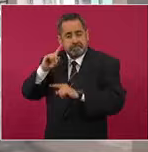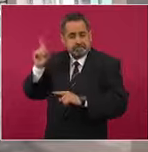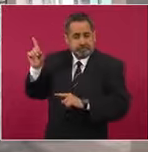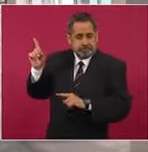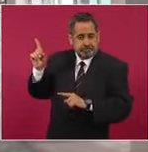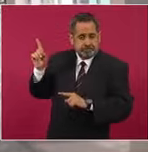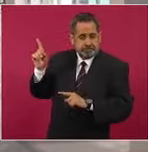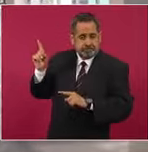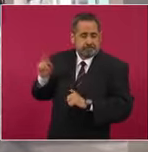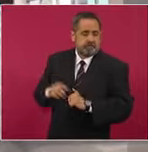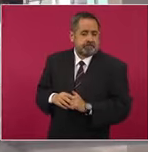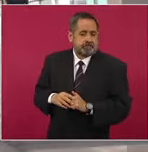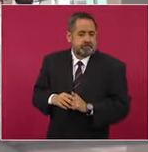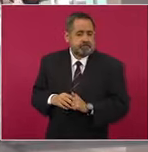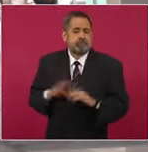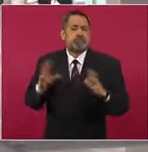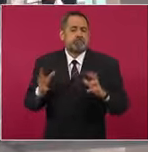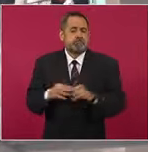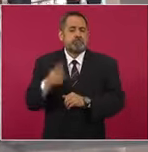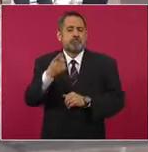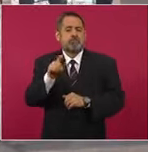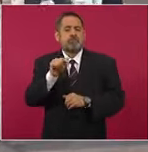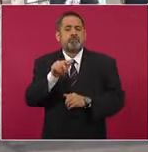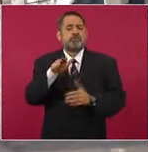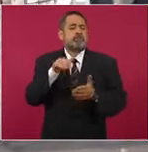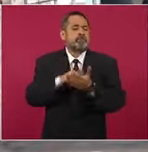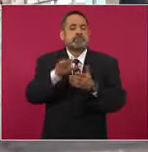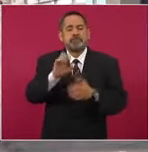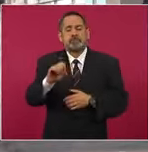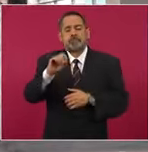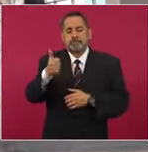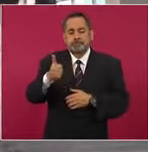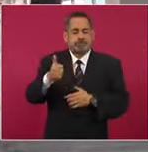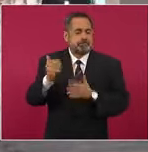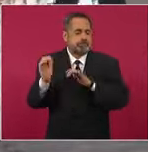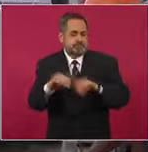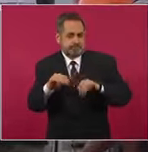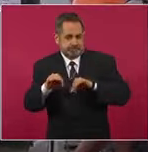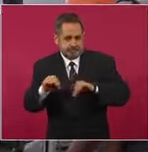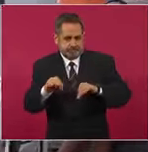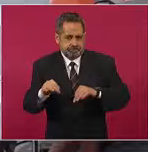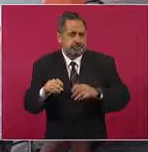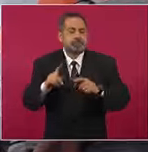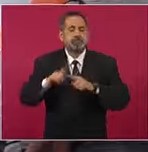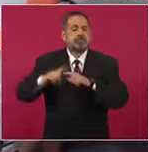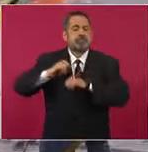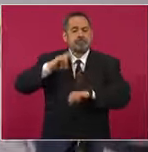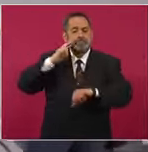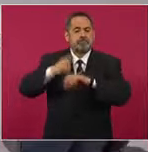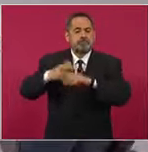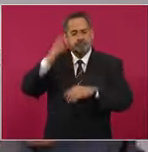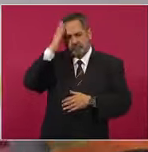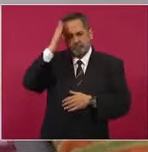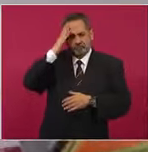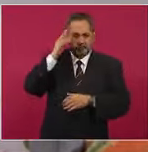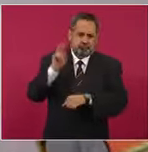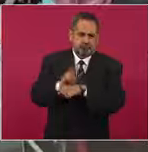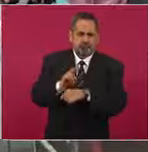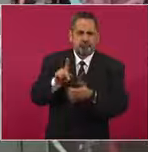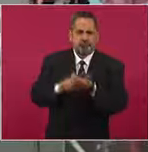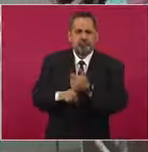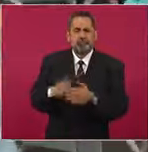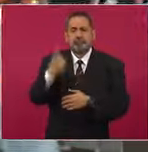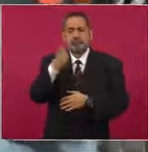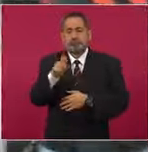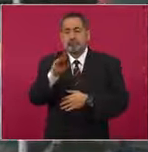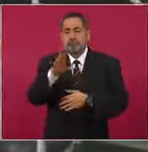A la fecha, se han generado 147.506 empleos civiles, bajo el control, dirección y supervisión de 195